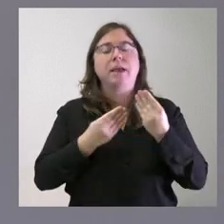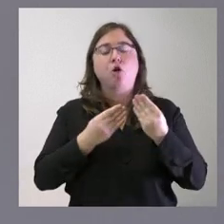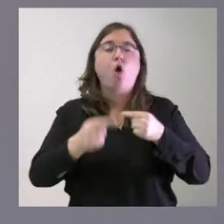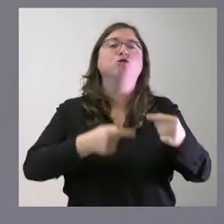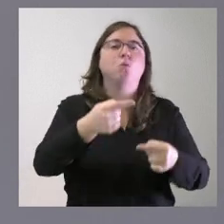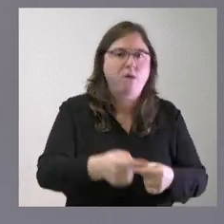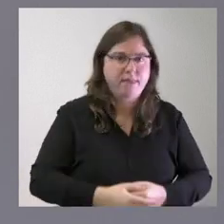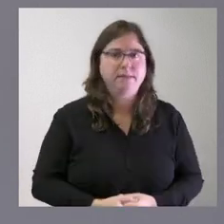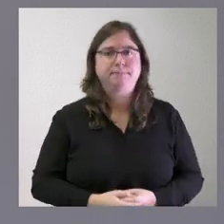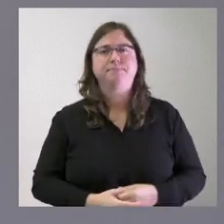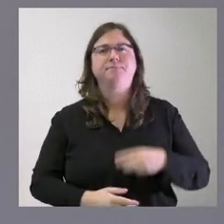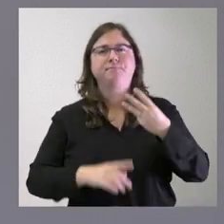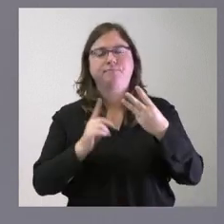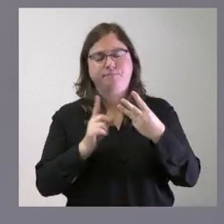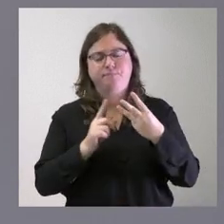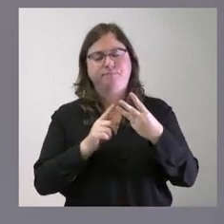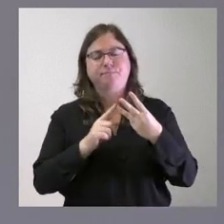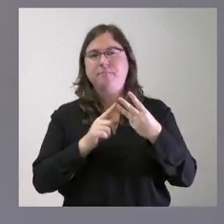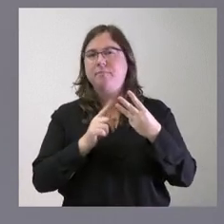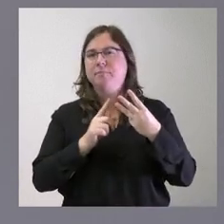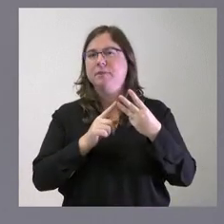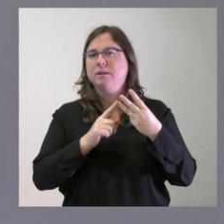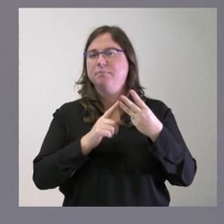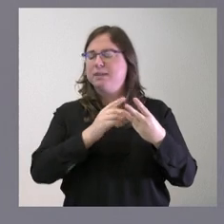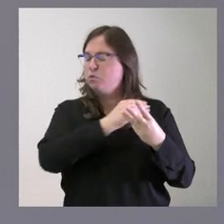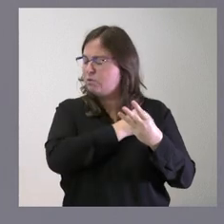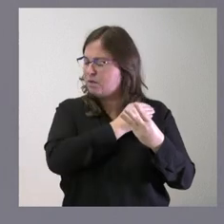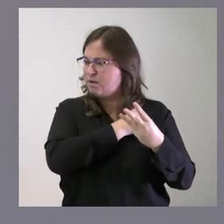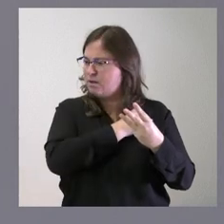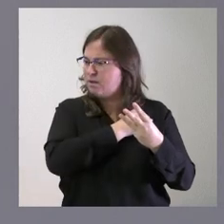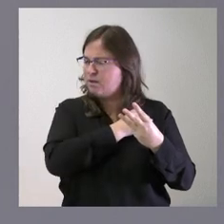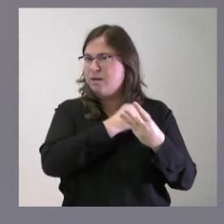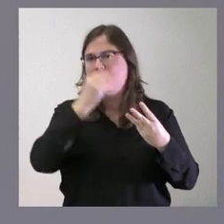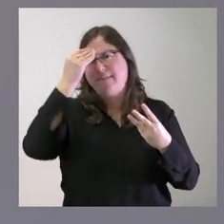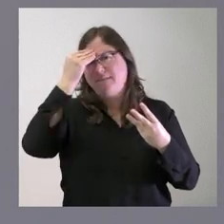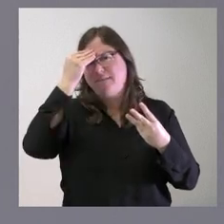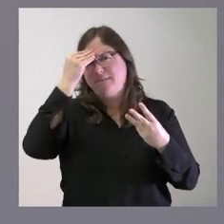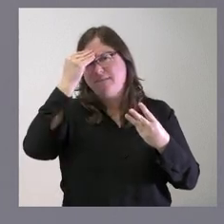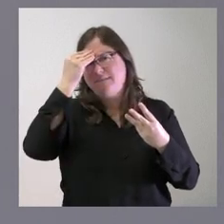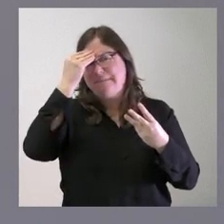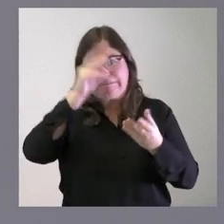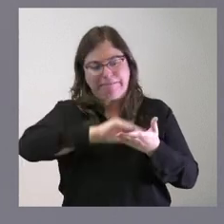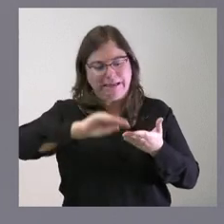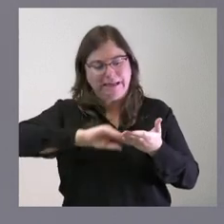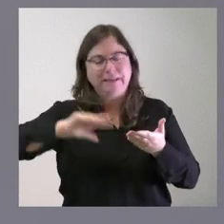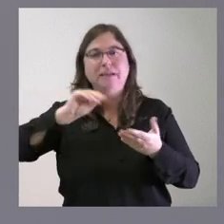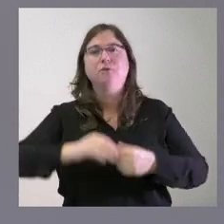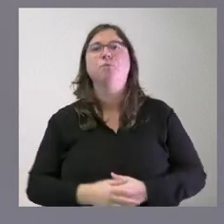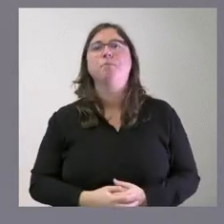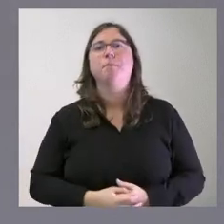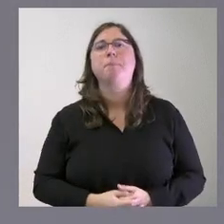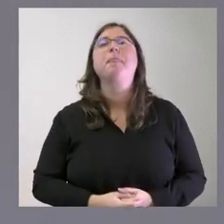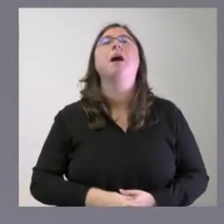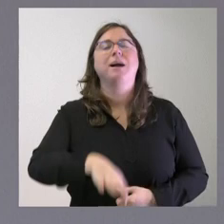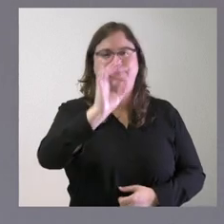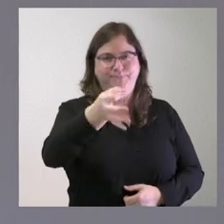y por último me preguntaba es que no me entiendo la prohibición de un acto en ah